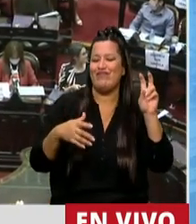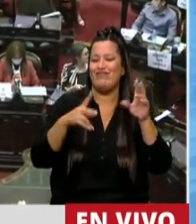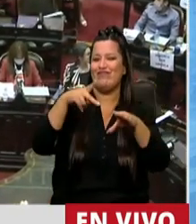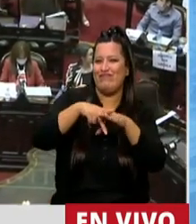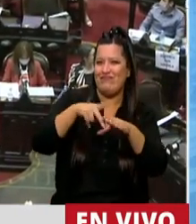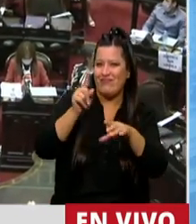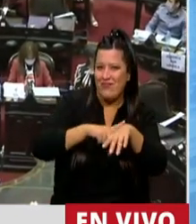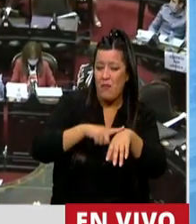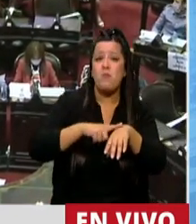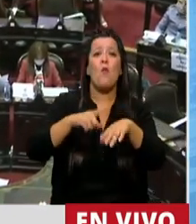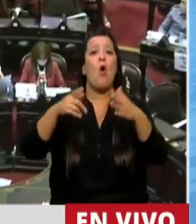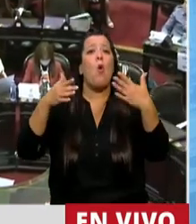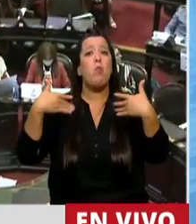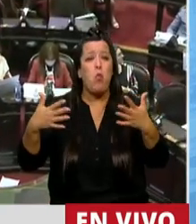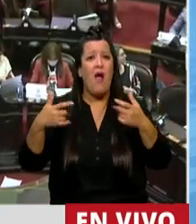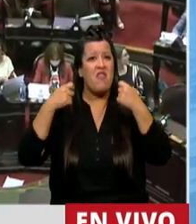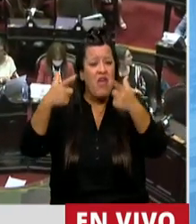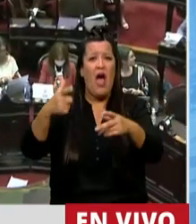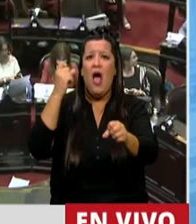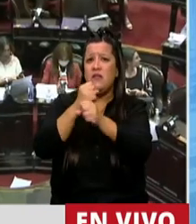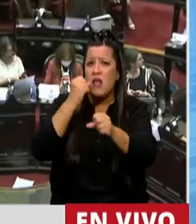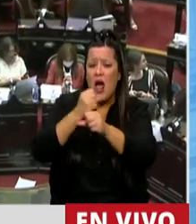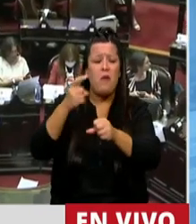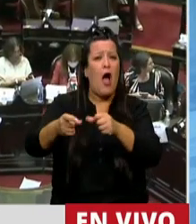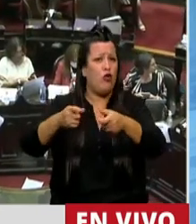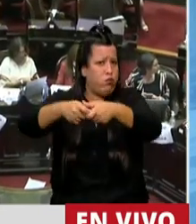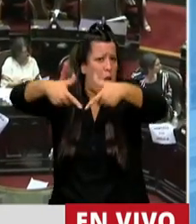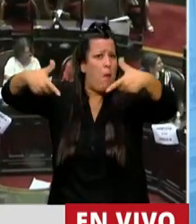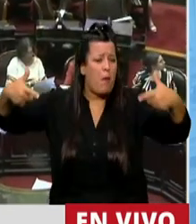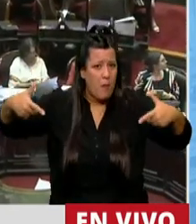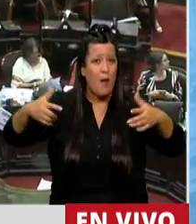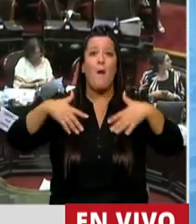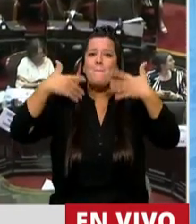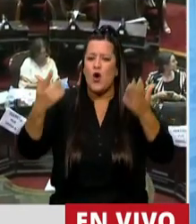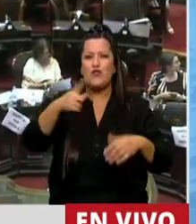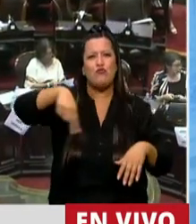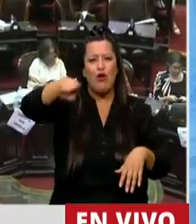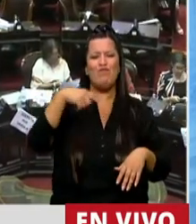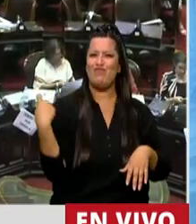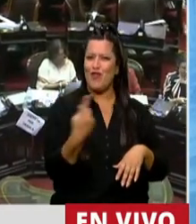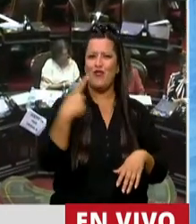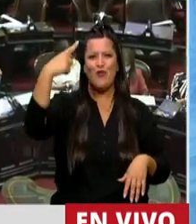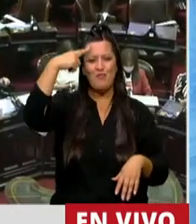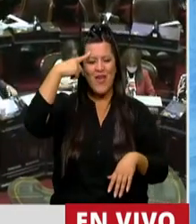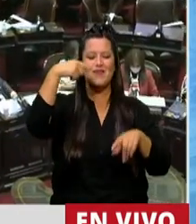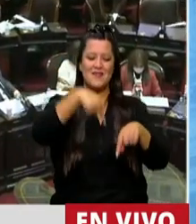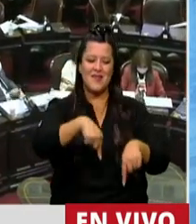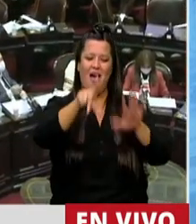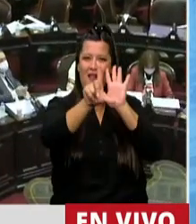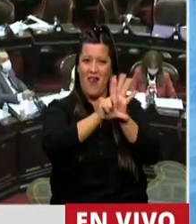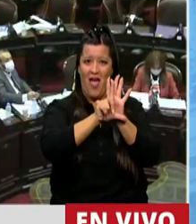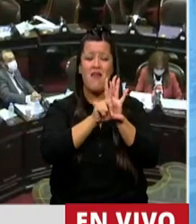generar trabajo en una forma rápida en toda la Argentina. Y por eso pensamos en esta ley, que